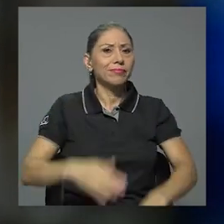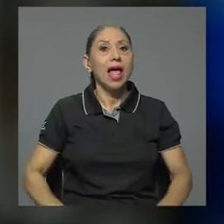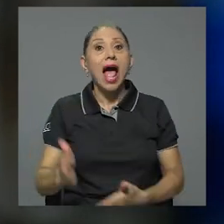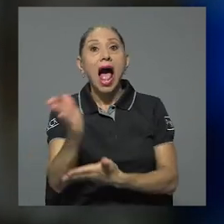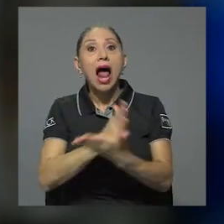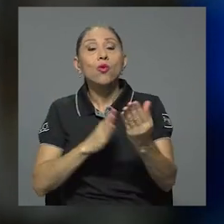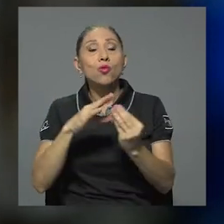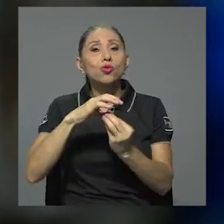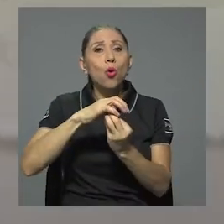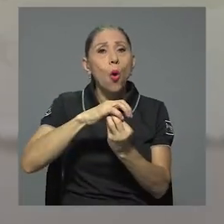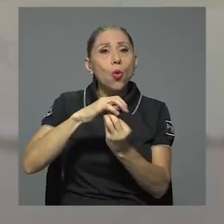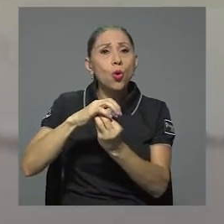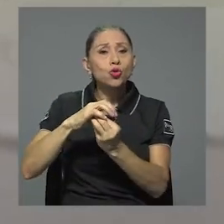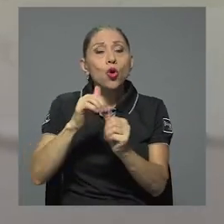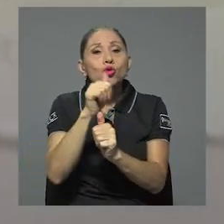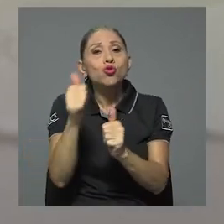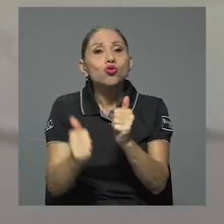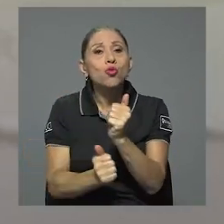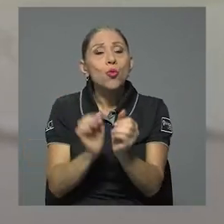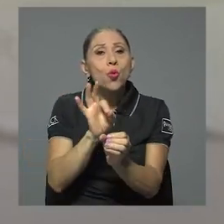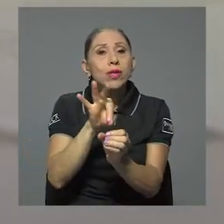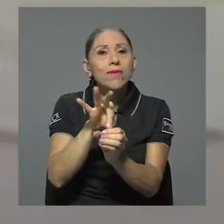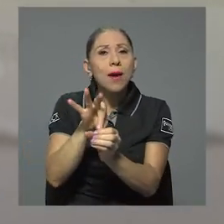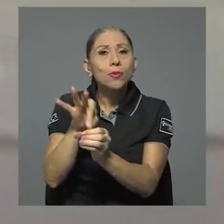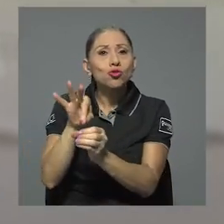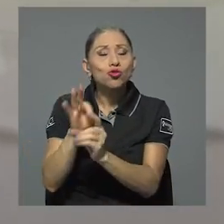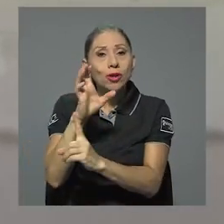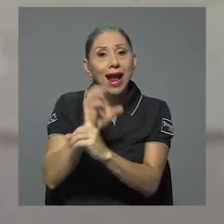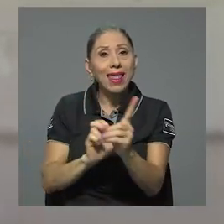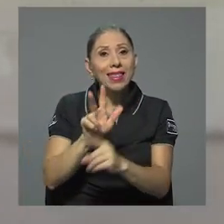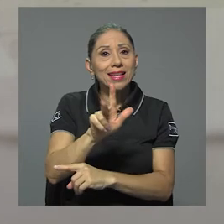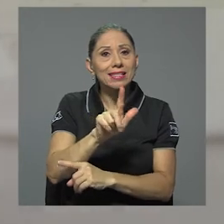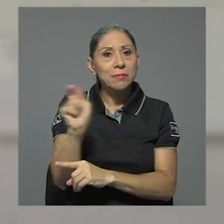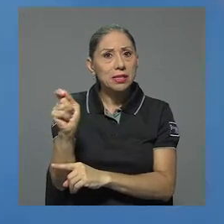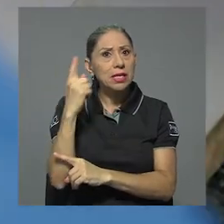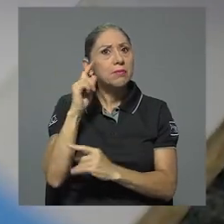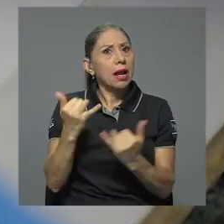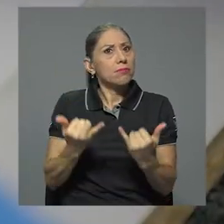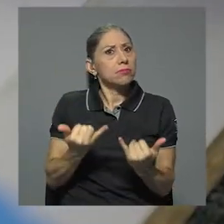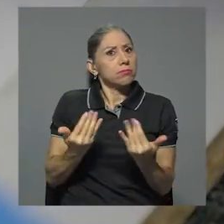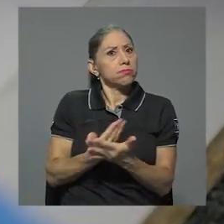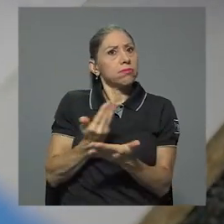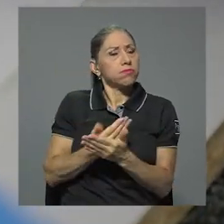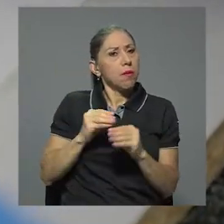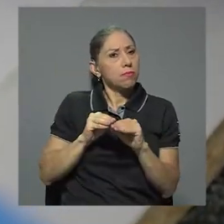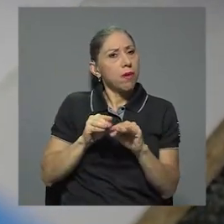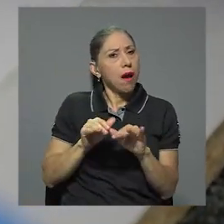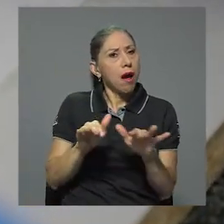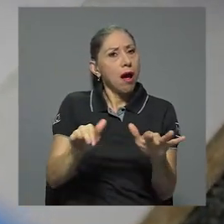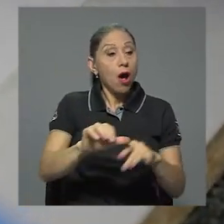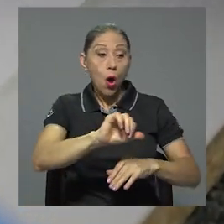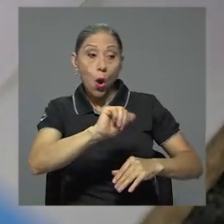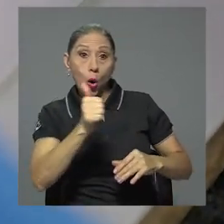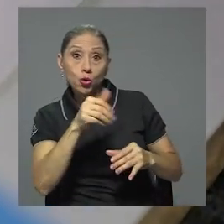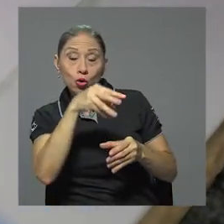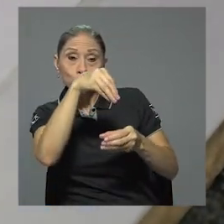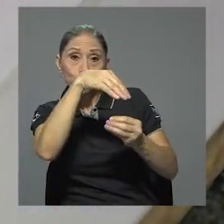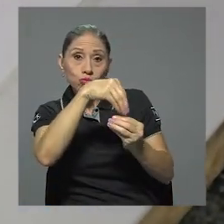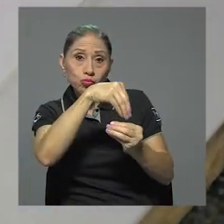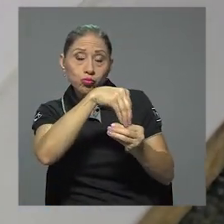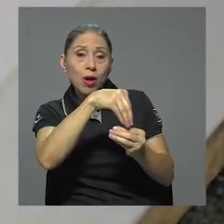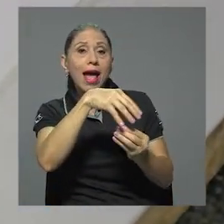subcultivamos cada tres meses para que no pierdan viabilidad. Otros hongos los podemos mantener en aceite